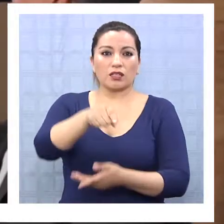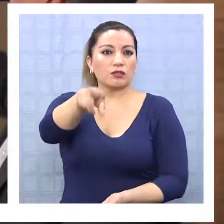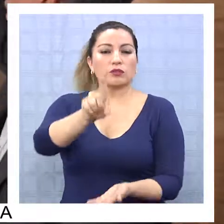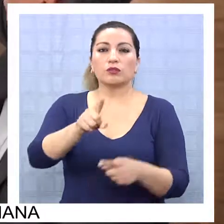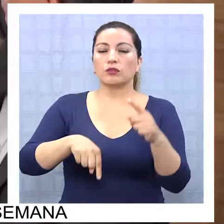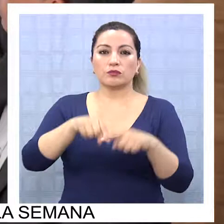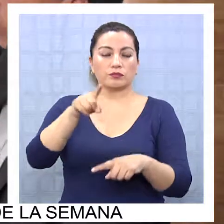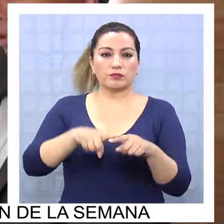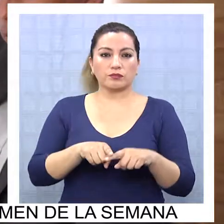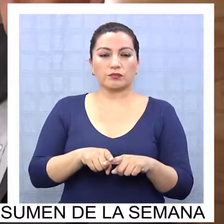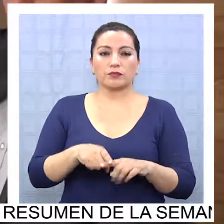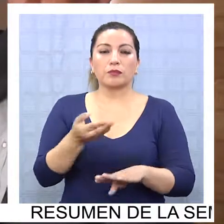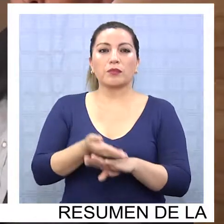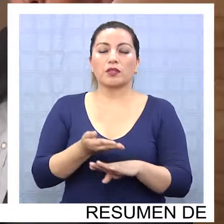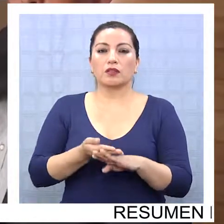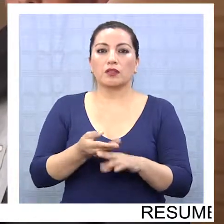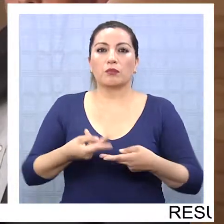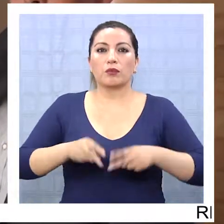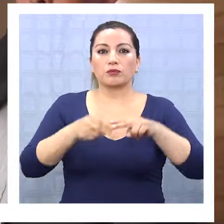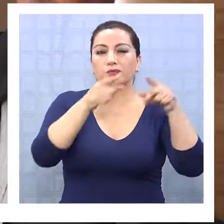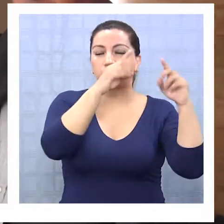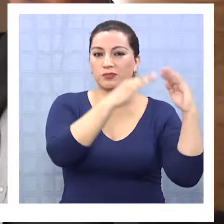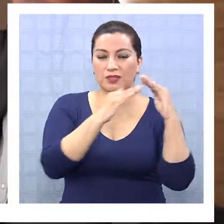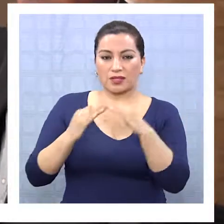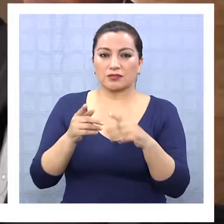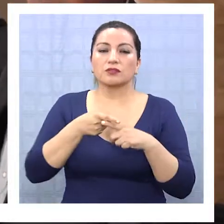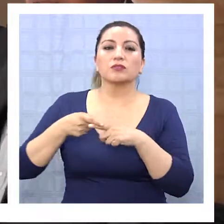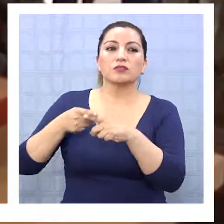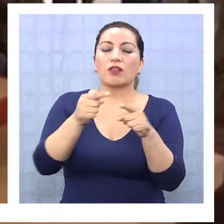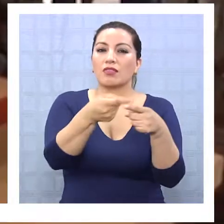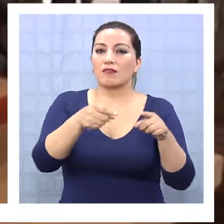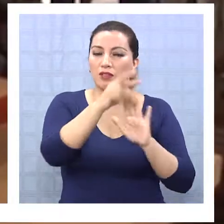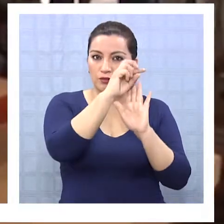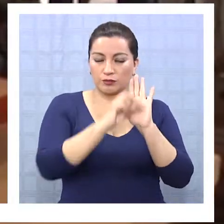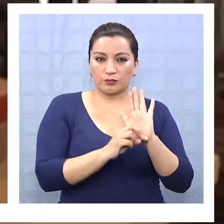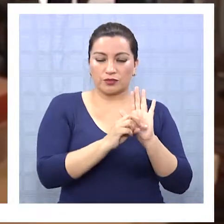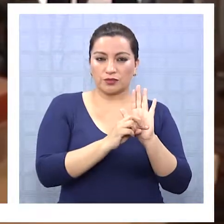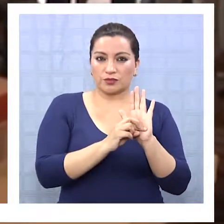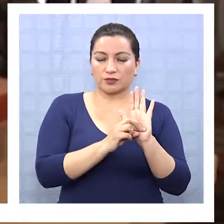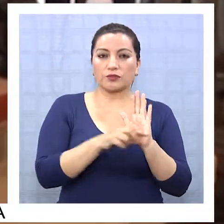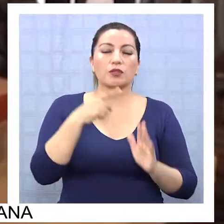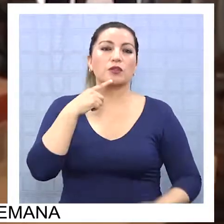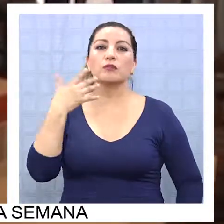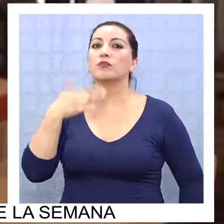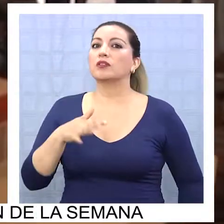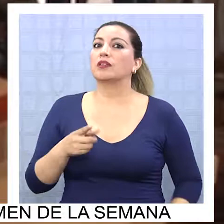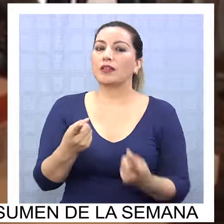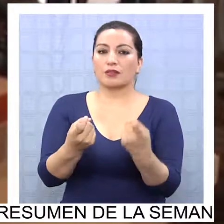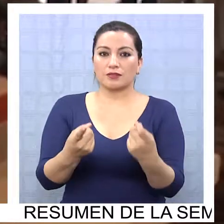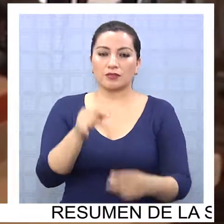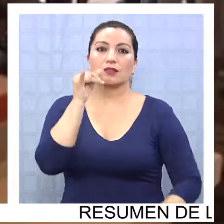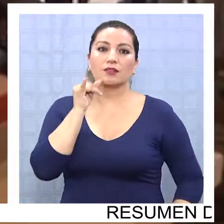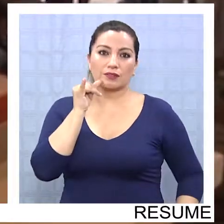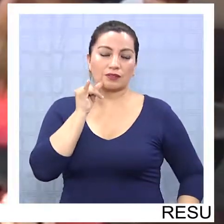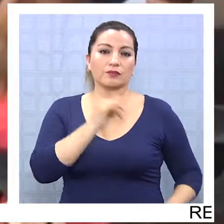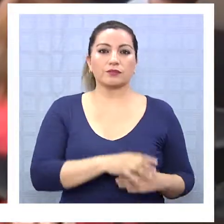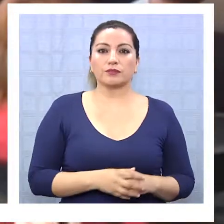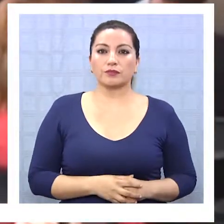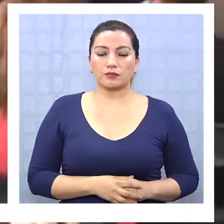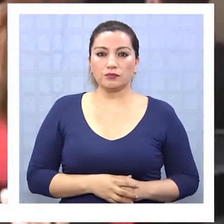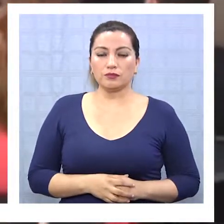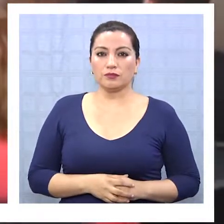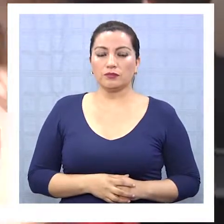terrenos son solicitados para construir viviendas sociales y una serie de proyectos emblemáticos y necesarios para la ciudad.